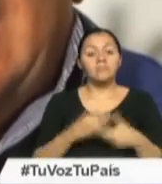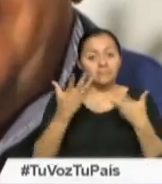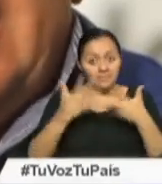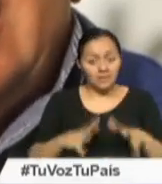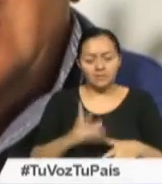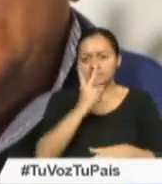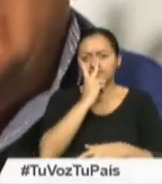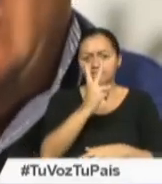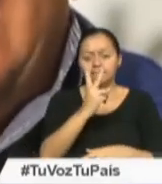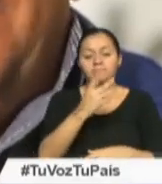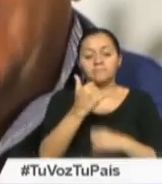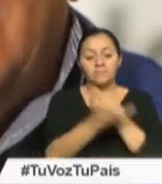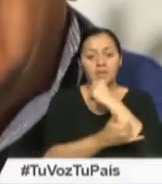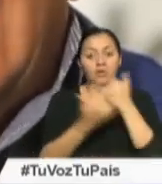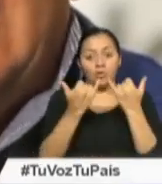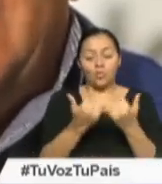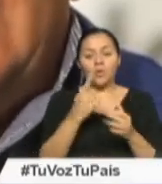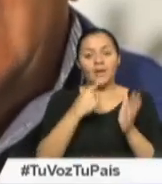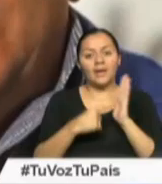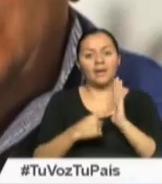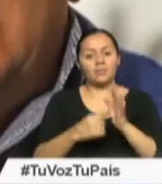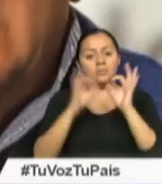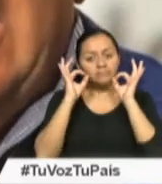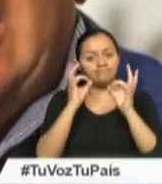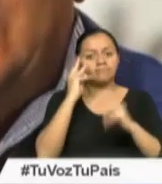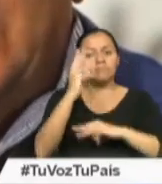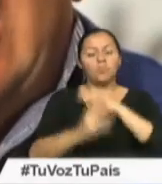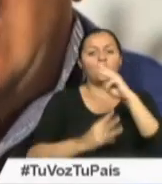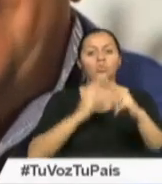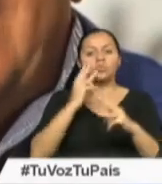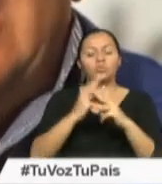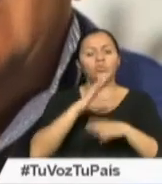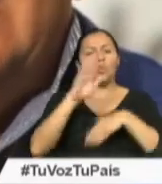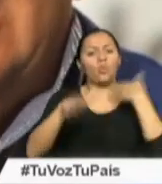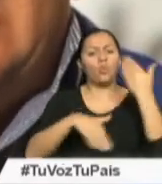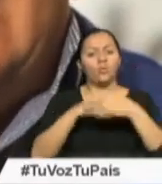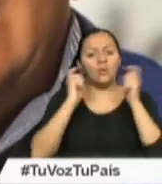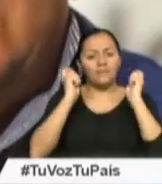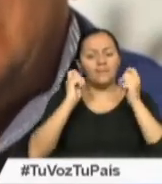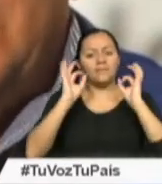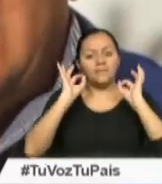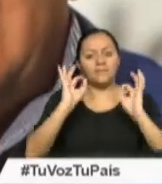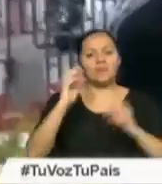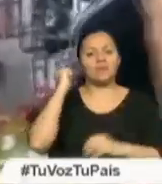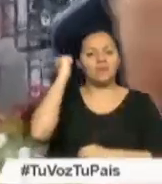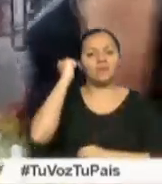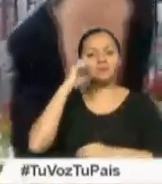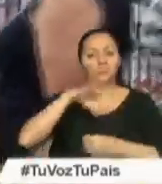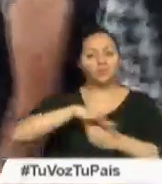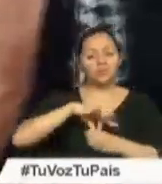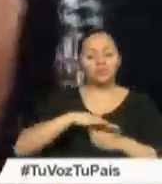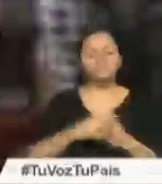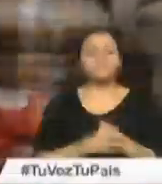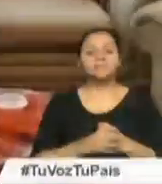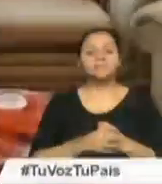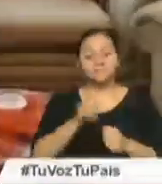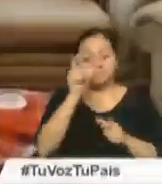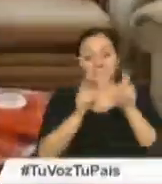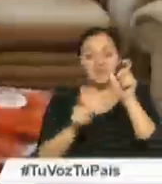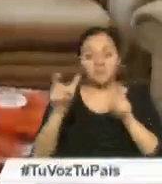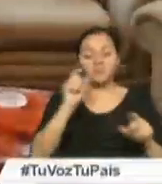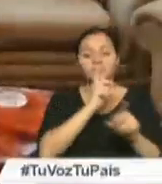así que el país ha sido un ejemplo a nivel del mundo en toda la campaña tienen derecho a votar. Las personas con